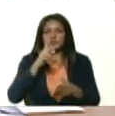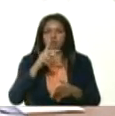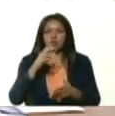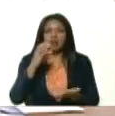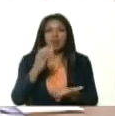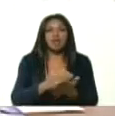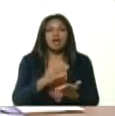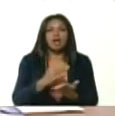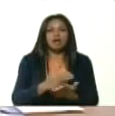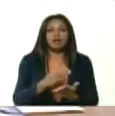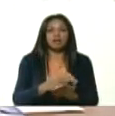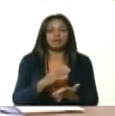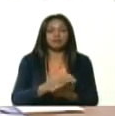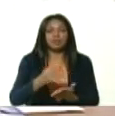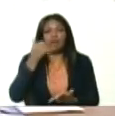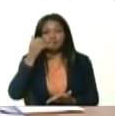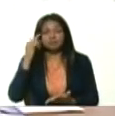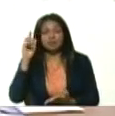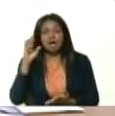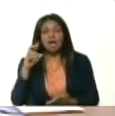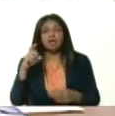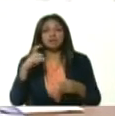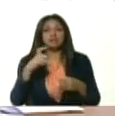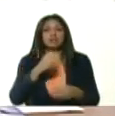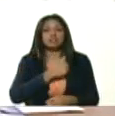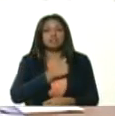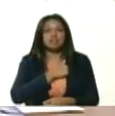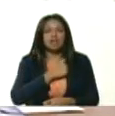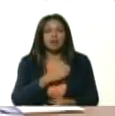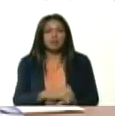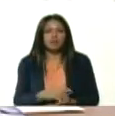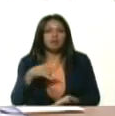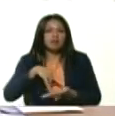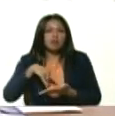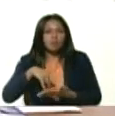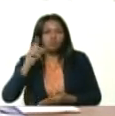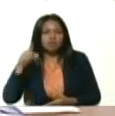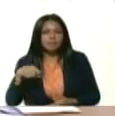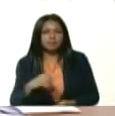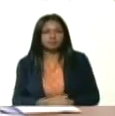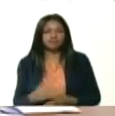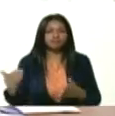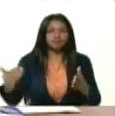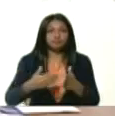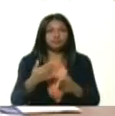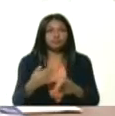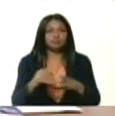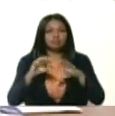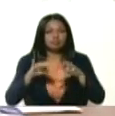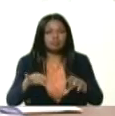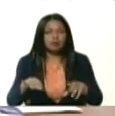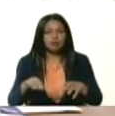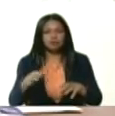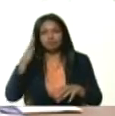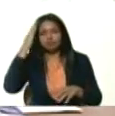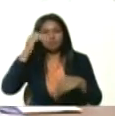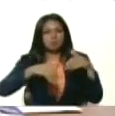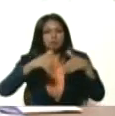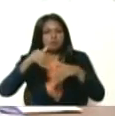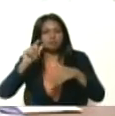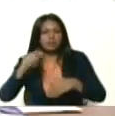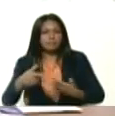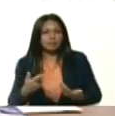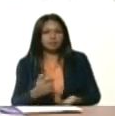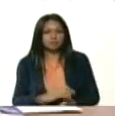en Chacao. Miren el ataque que hicieron contra la Cante B en Carabobo. Miren el ataque que hicieron contra las máquinas del Consejo Nacional Electoral.